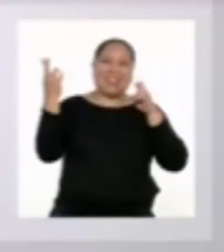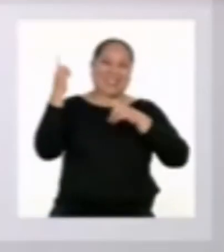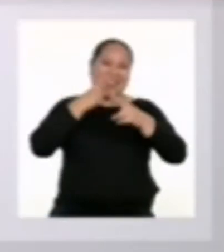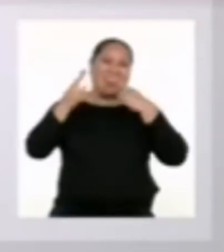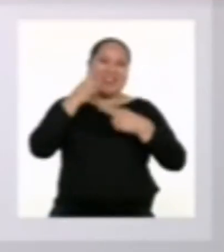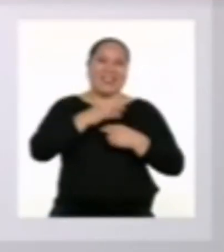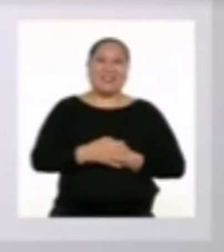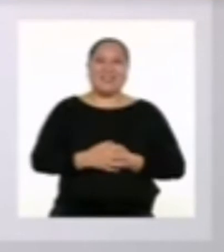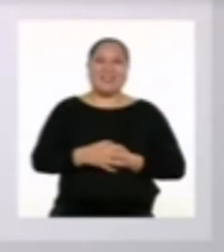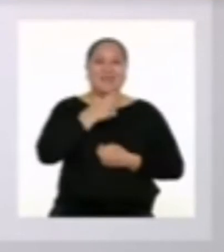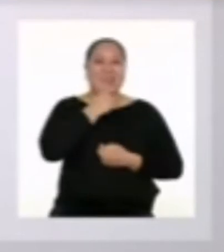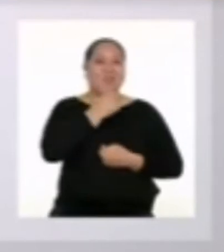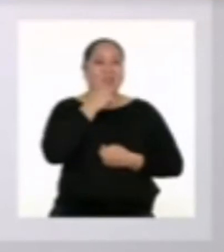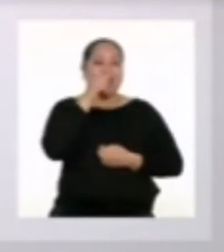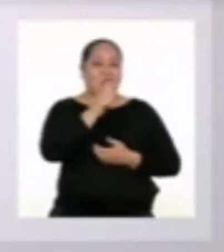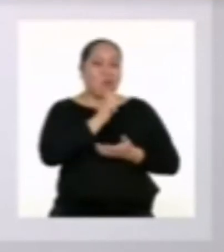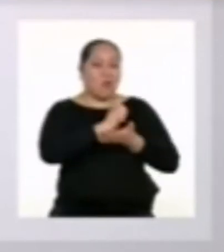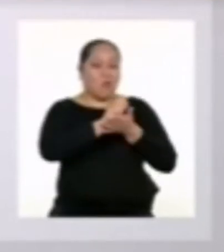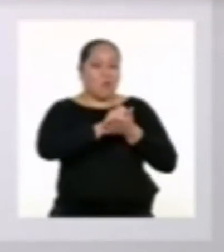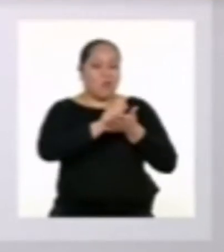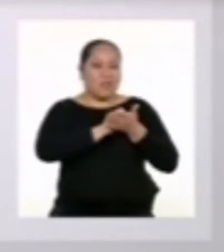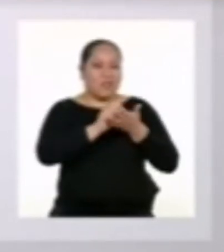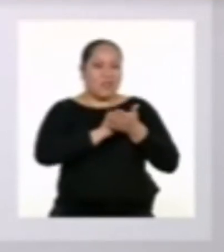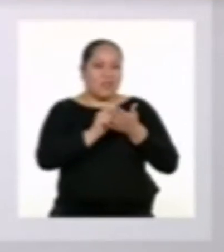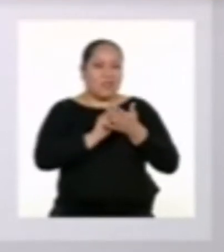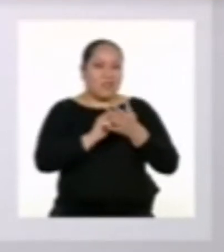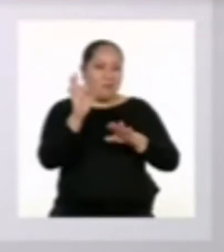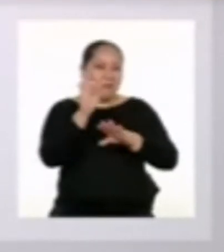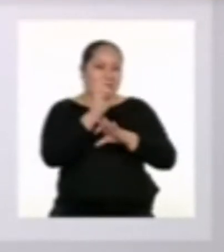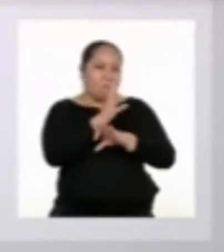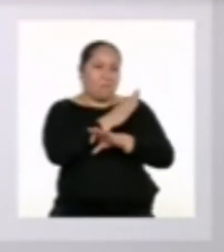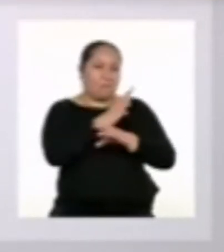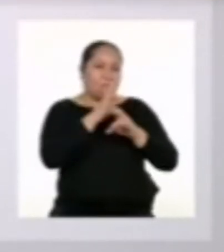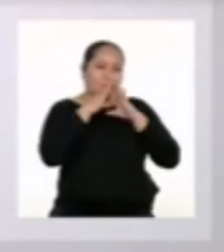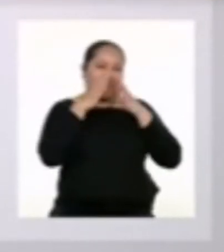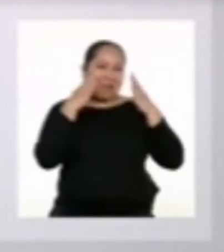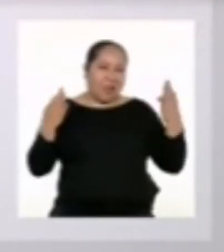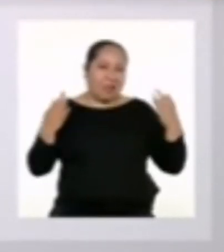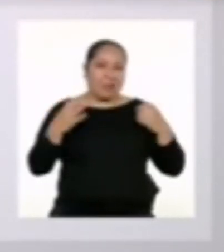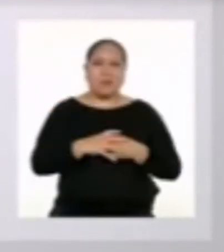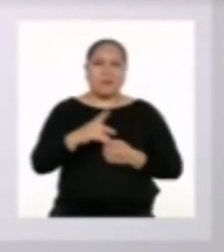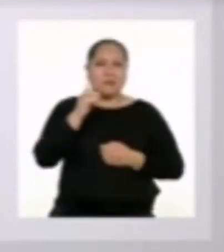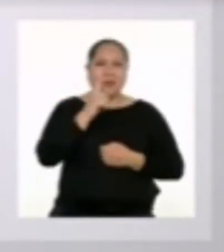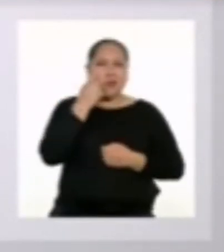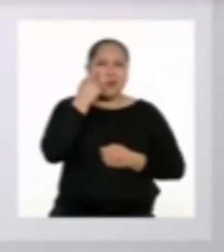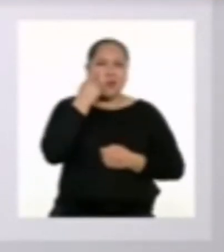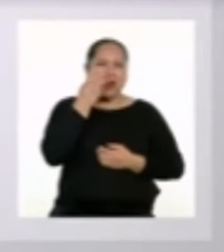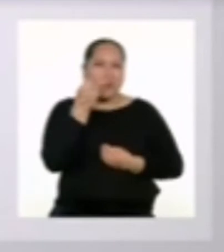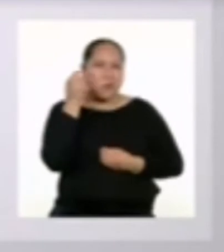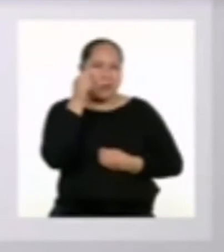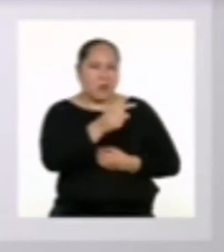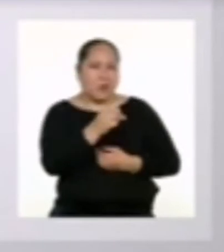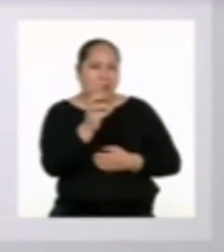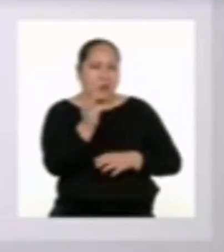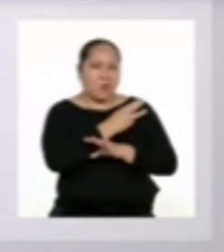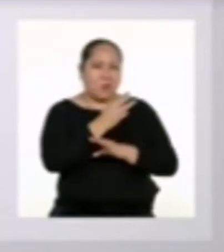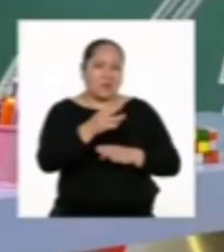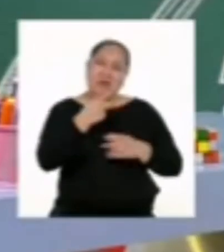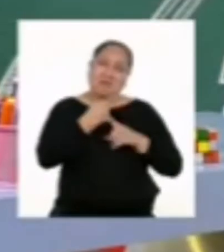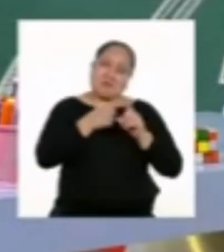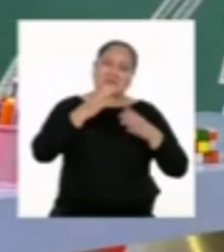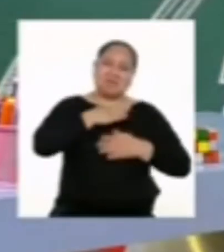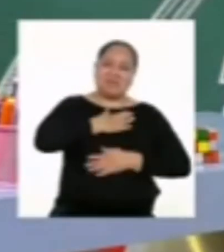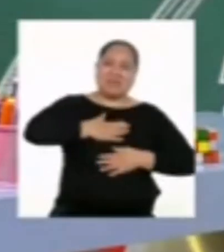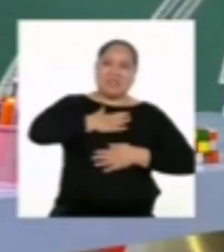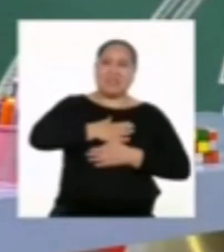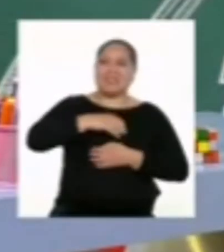de vuelta. Me gusta cómo hace rimar frases muy pegajosas. No conozco mucho sobre ese género, pero me divierte.